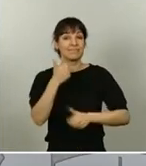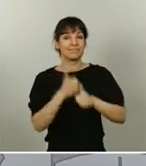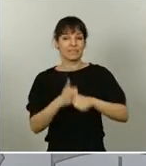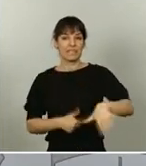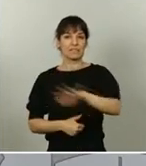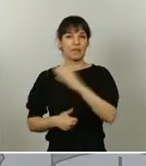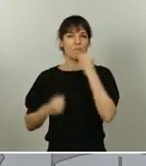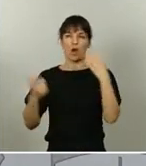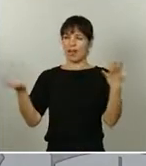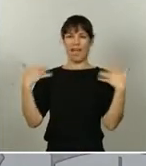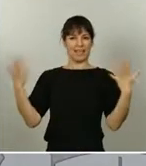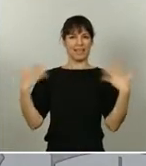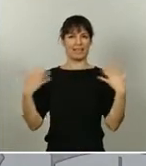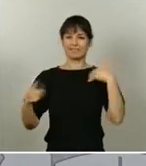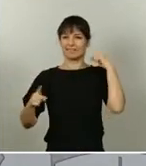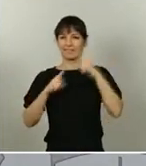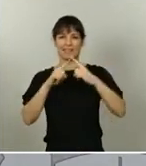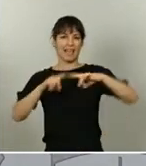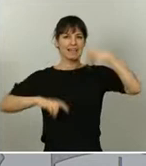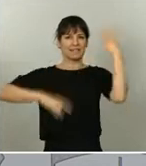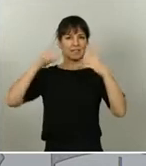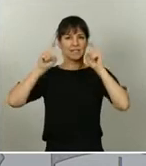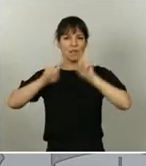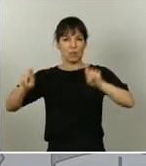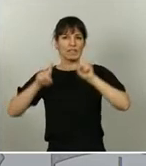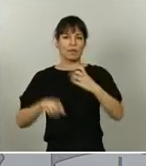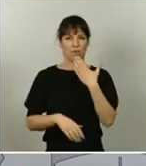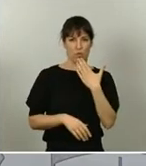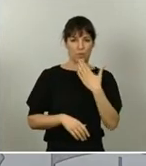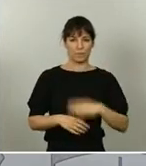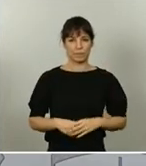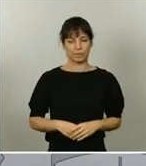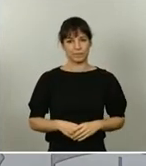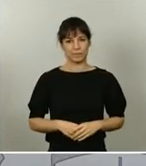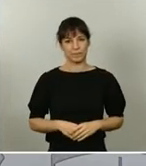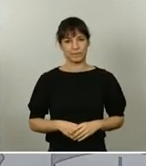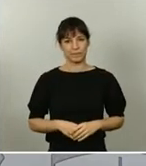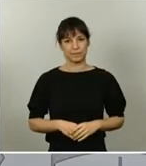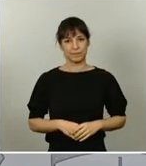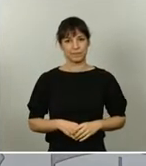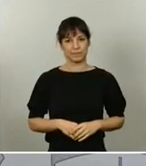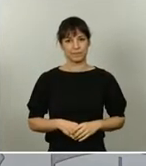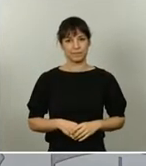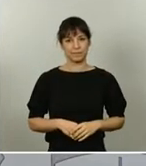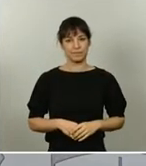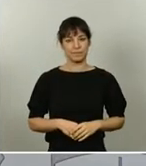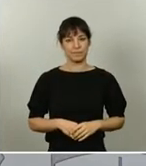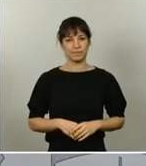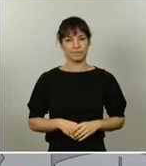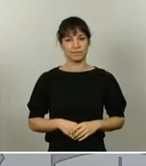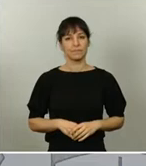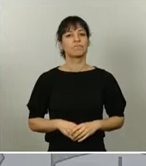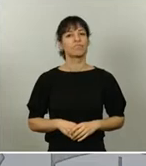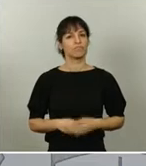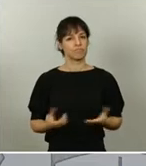para actividades educativas y también de ocio. También deben saber que existe un protocolo pautado para la